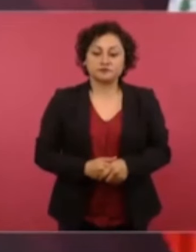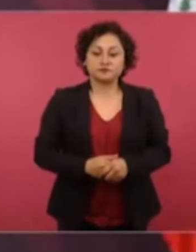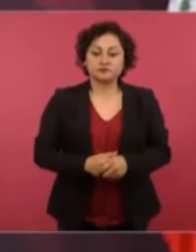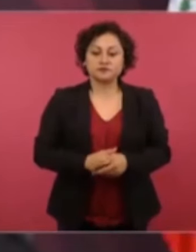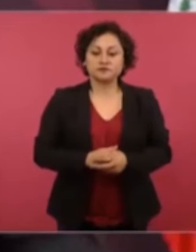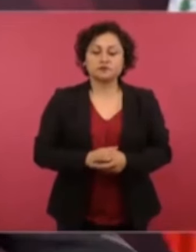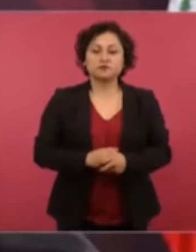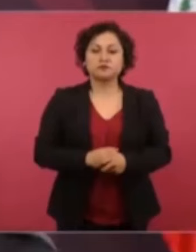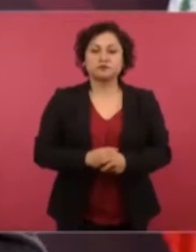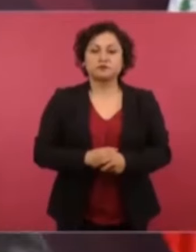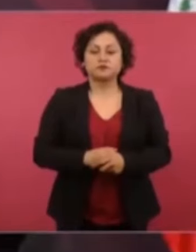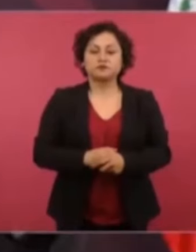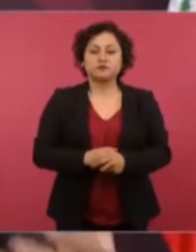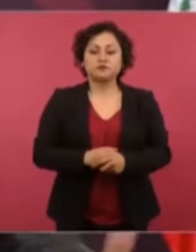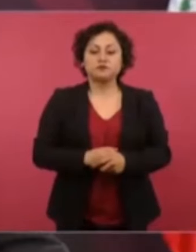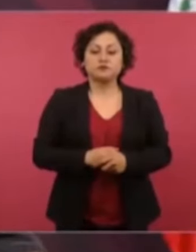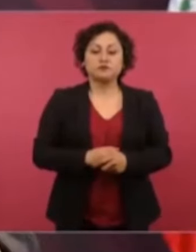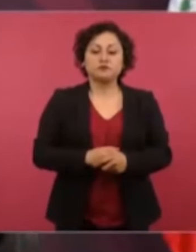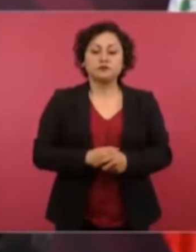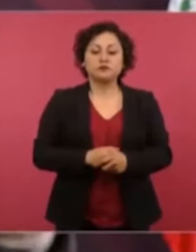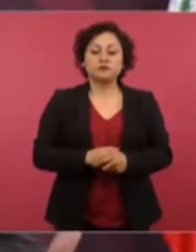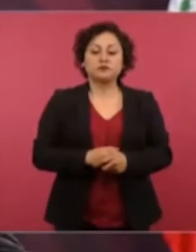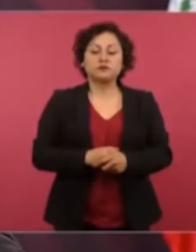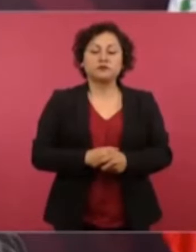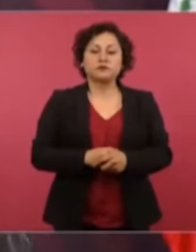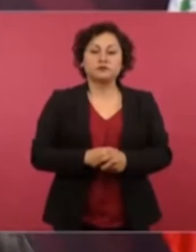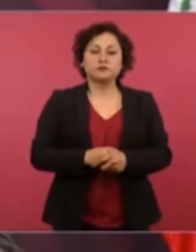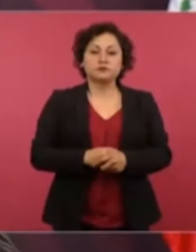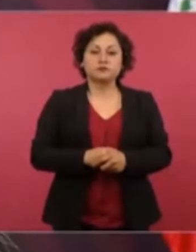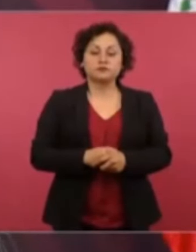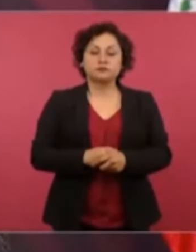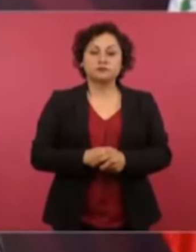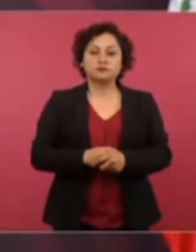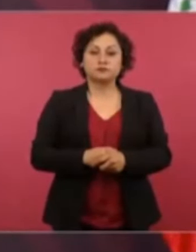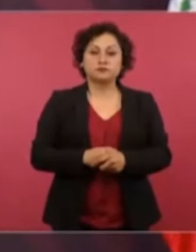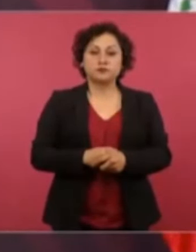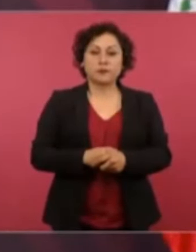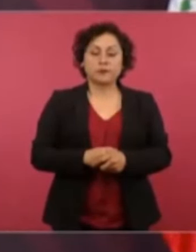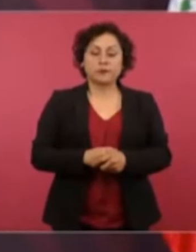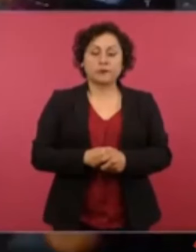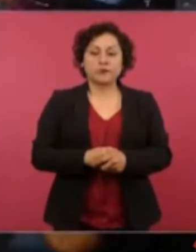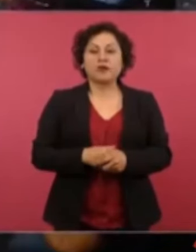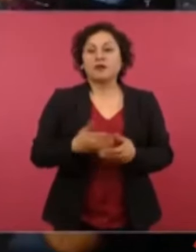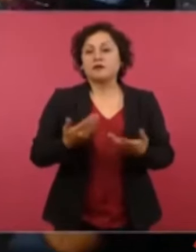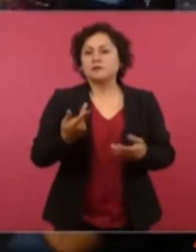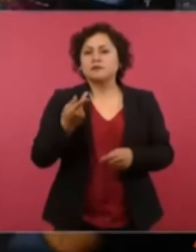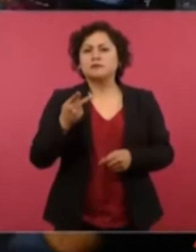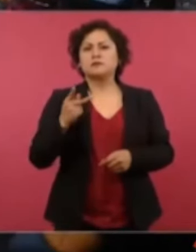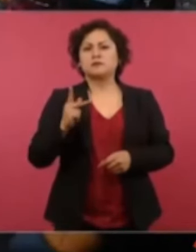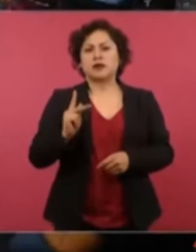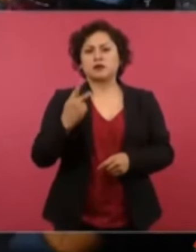Y lo que saben es calumniar